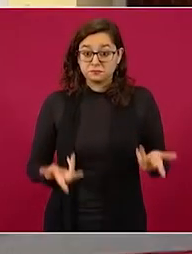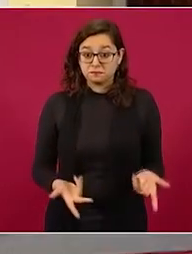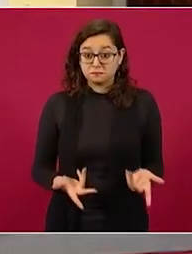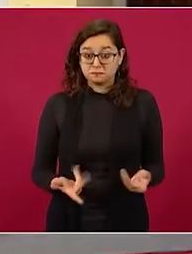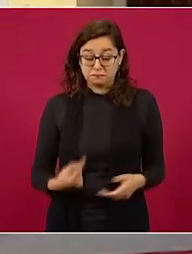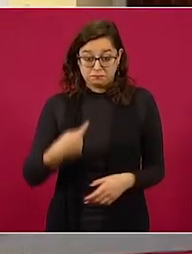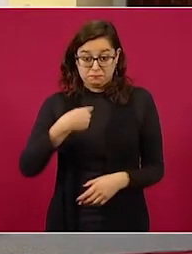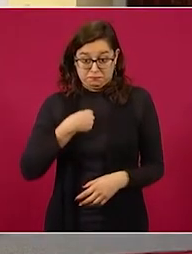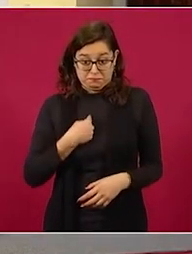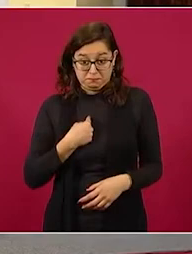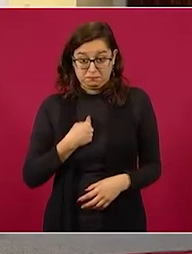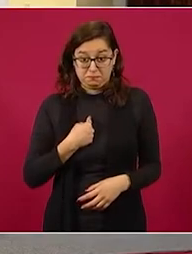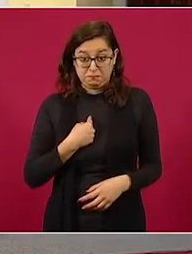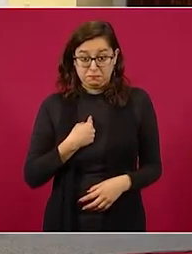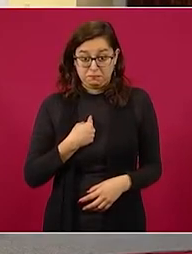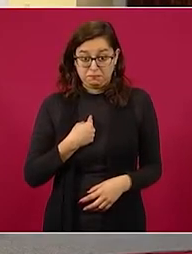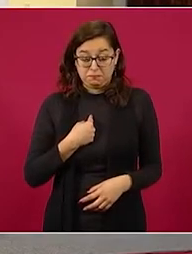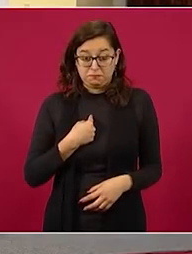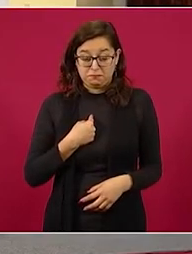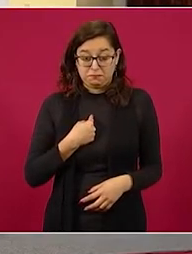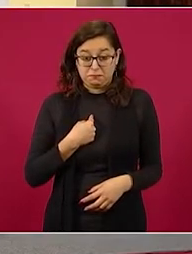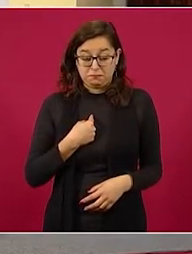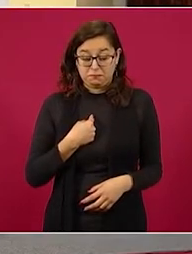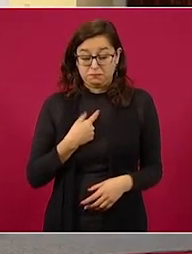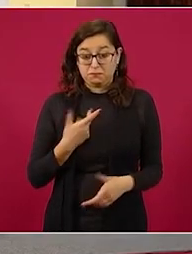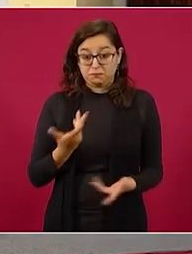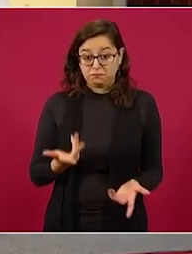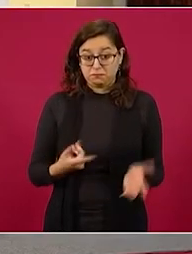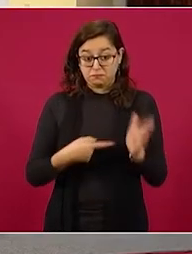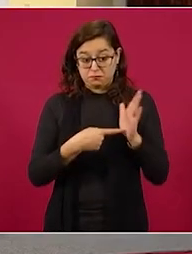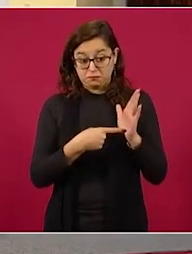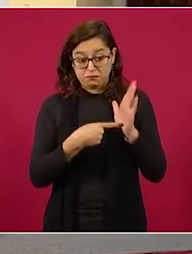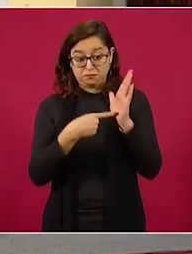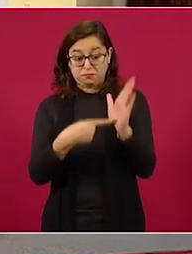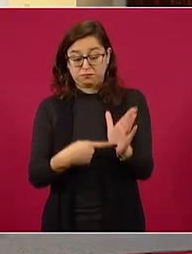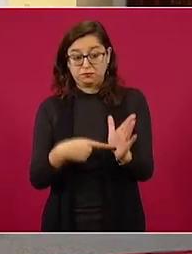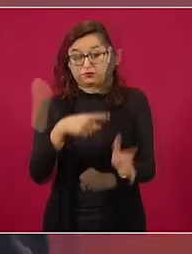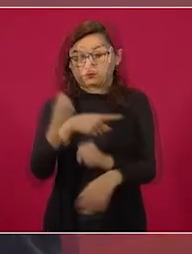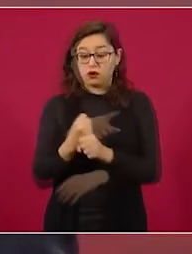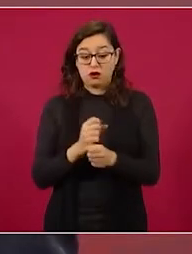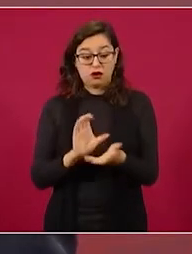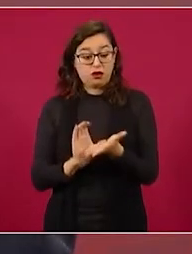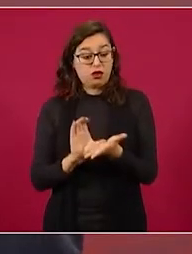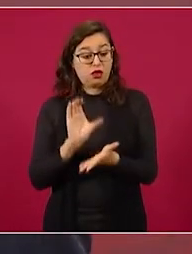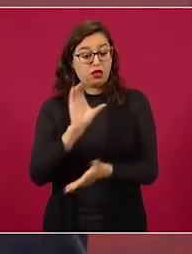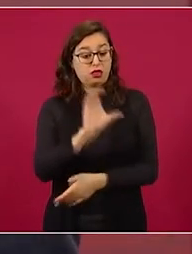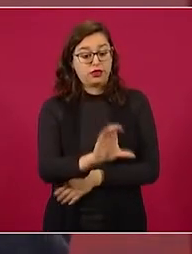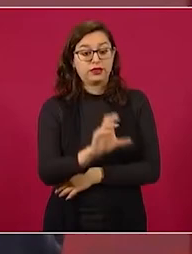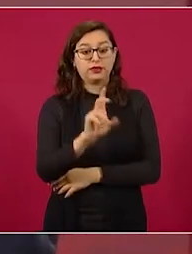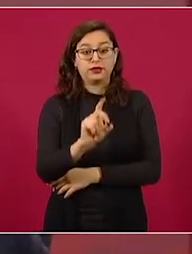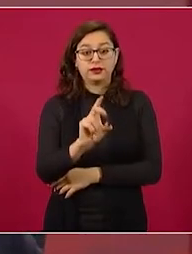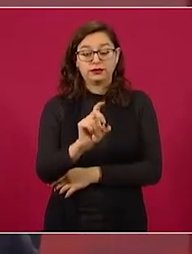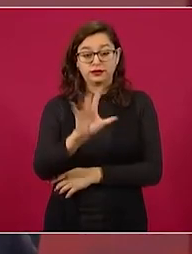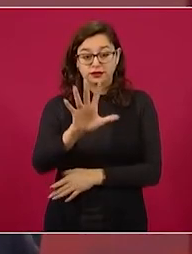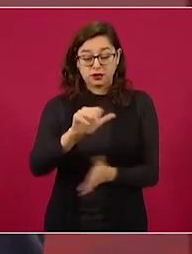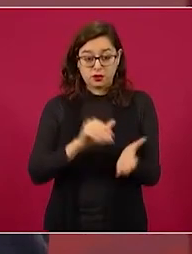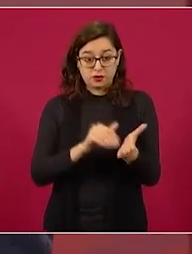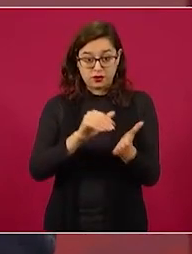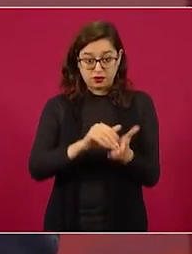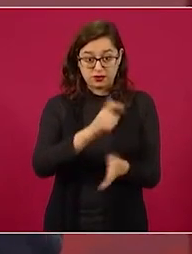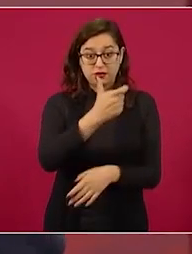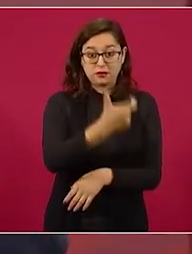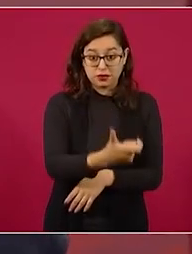recibió el año pasado 35 millones, pues es porque tengo las pruebas,